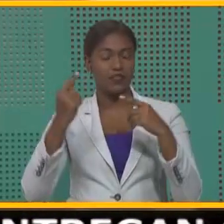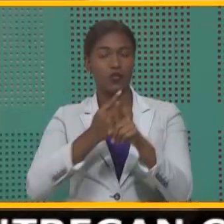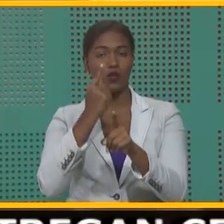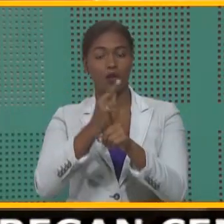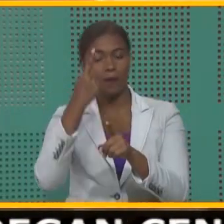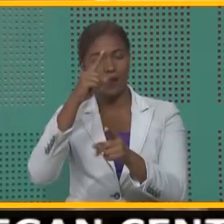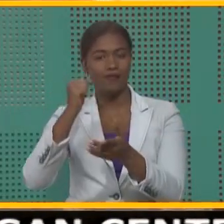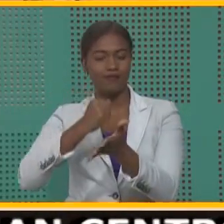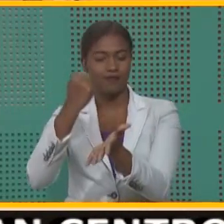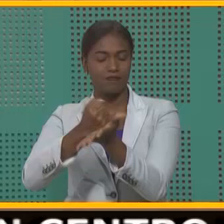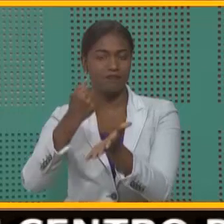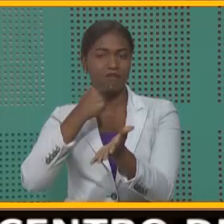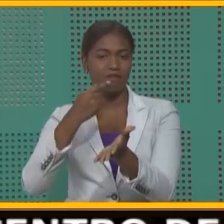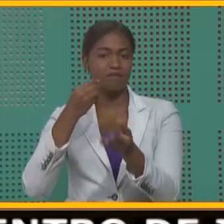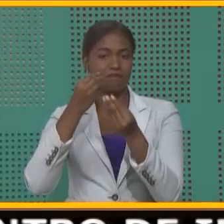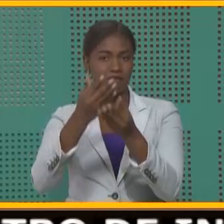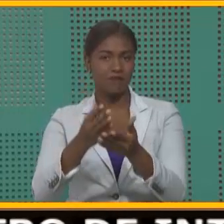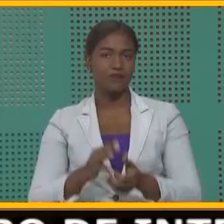facturación.